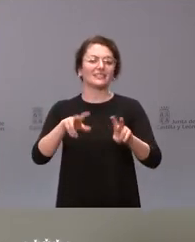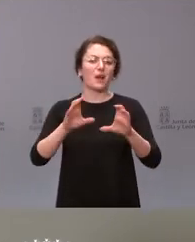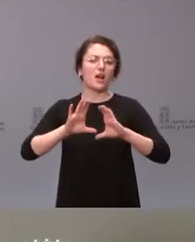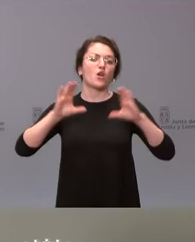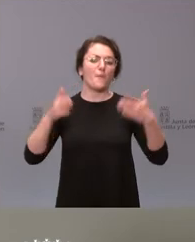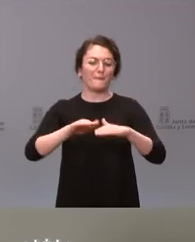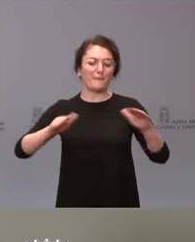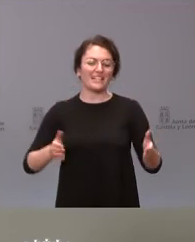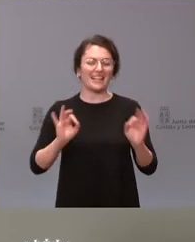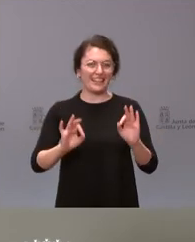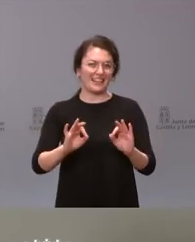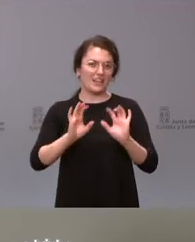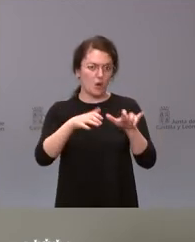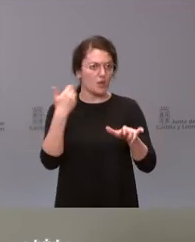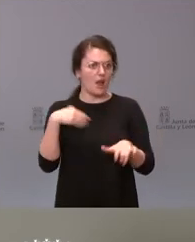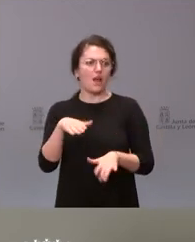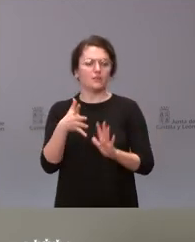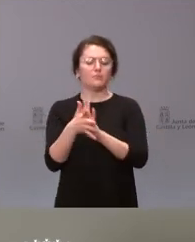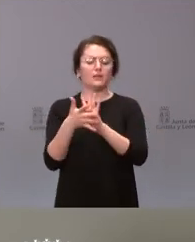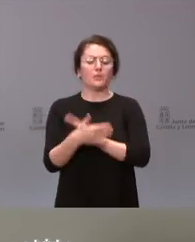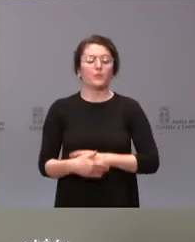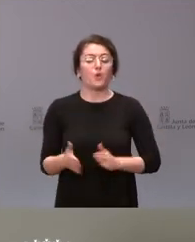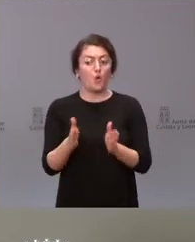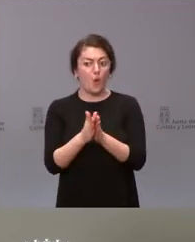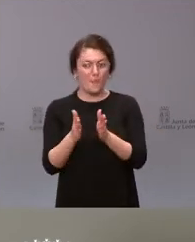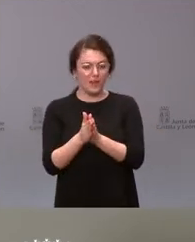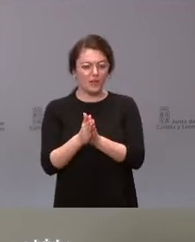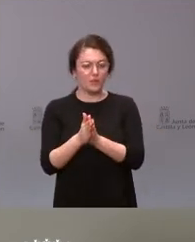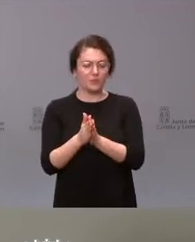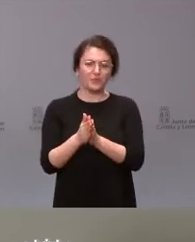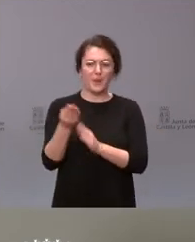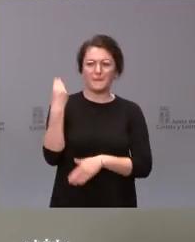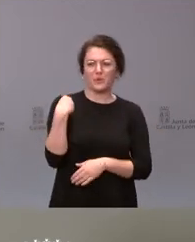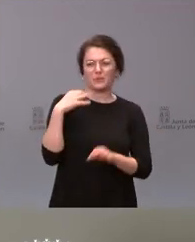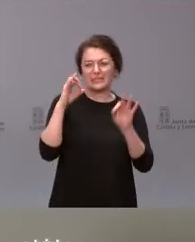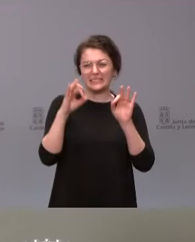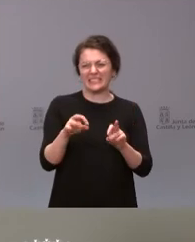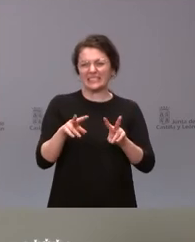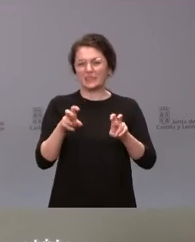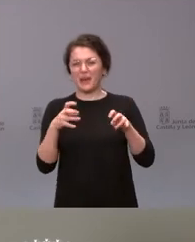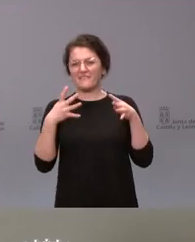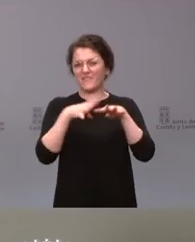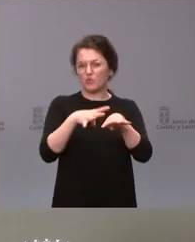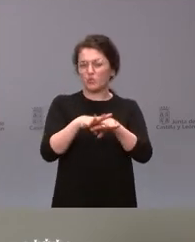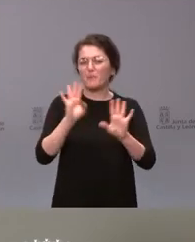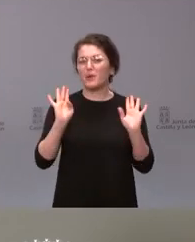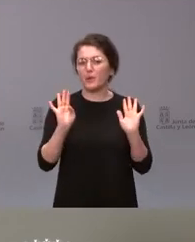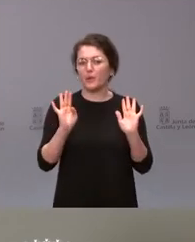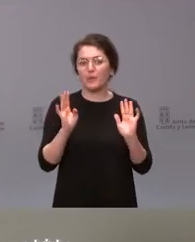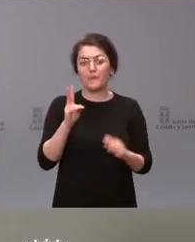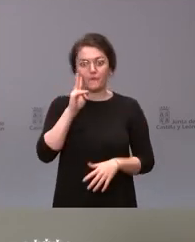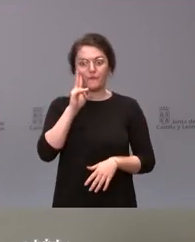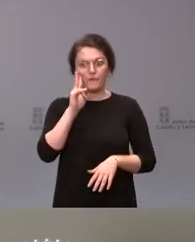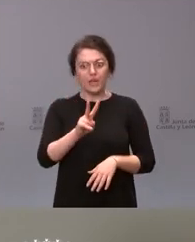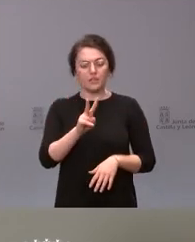donde a su compañero me hacía algunas preguntas concretas respecto a dos infraestructuras, pero ahí ven ustedes la cantidad de empresas que han